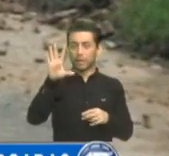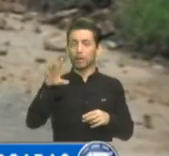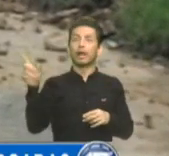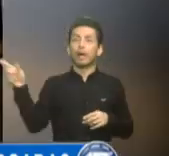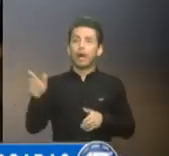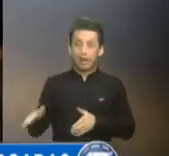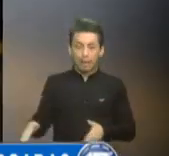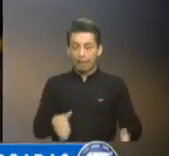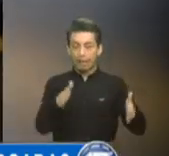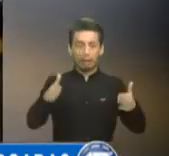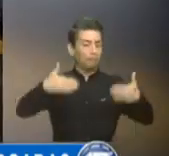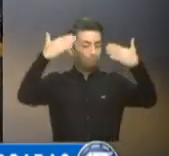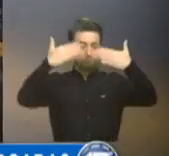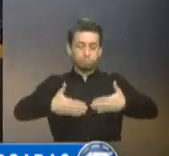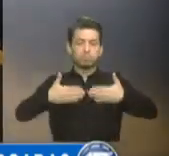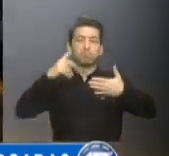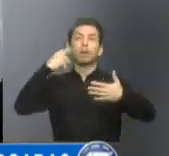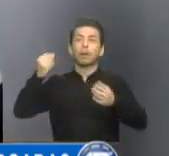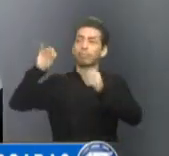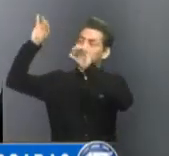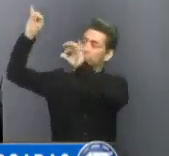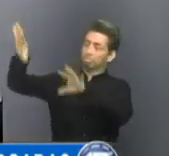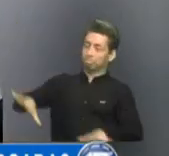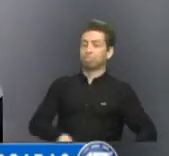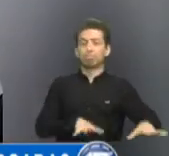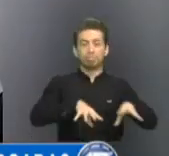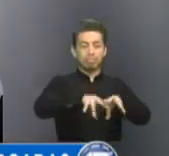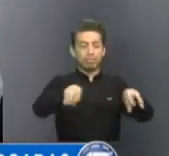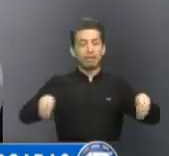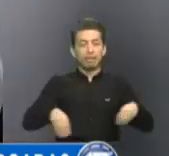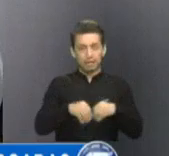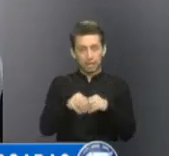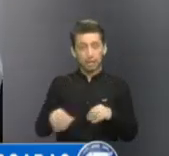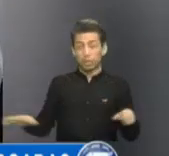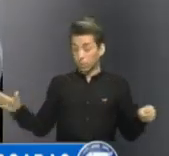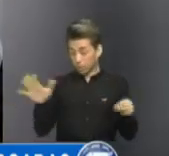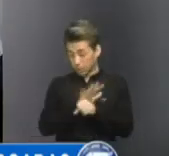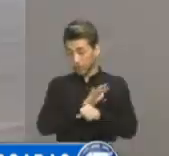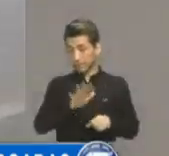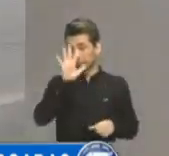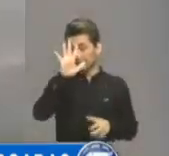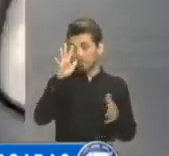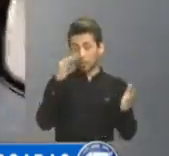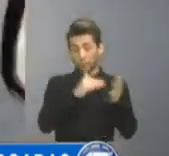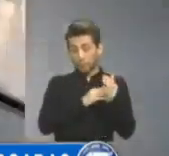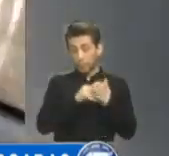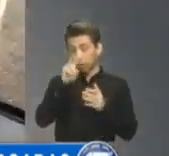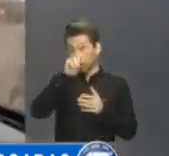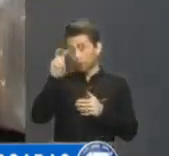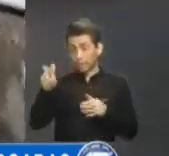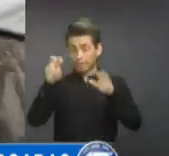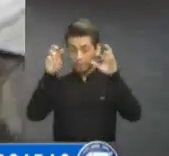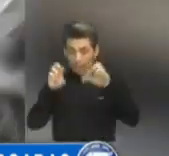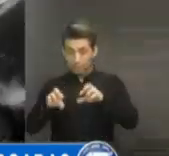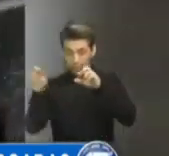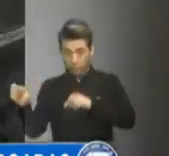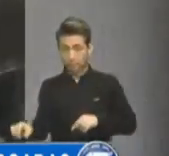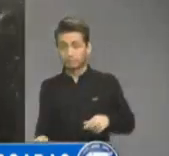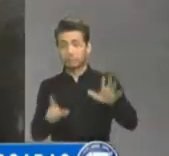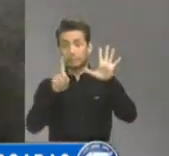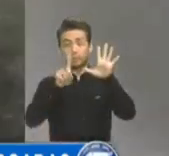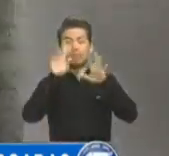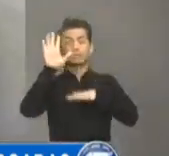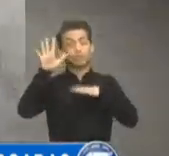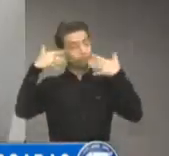bloqueada por un desprendimiento de tierra. En total fueron afectadas 5.209 personas, 65 fueron evacuadas,